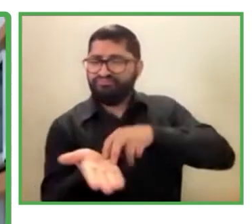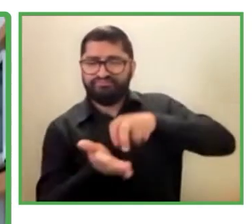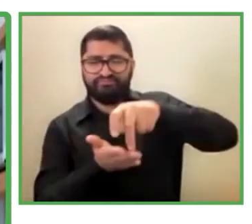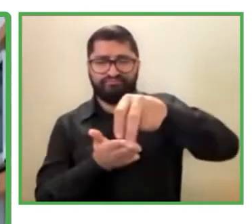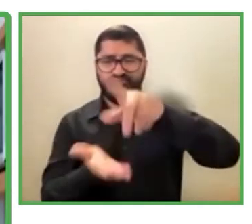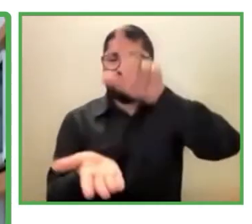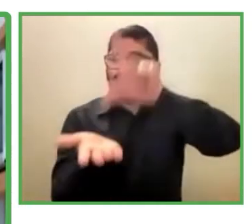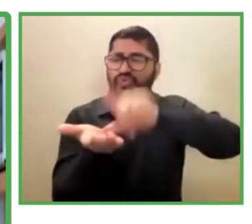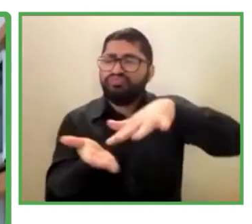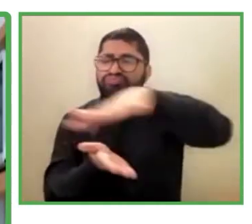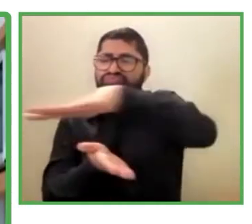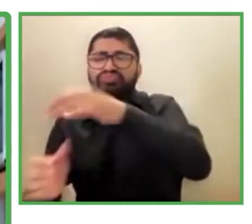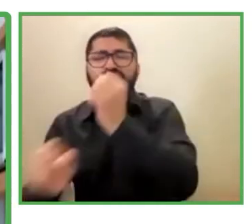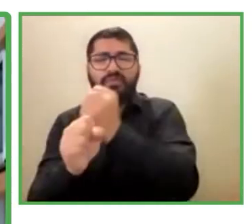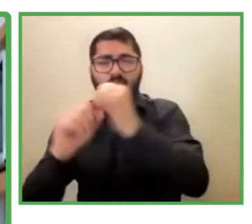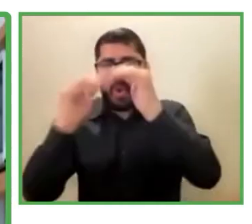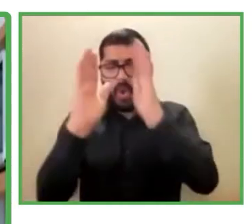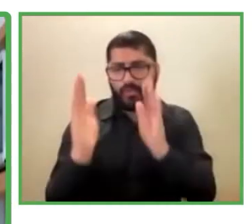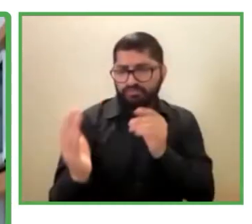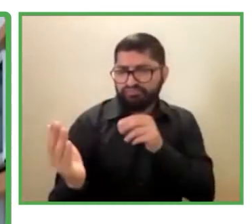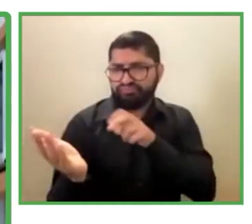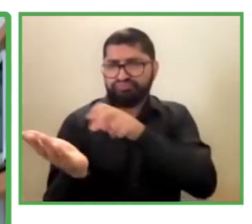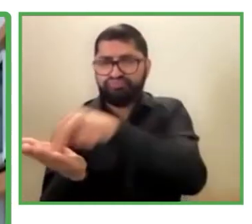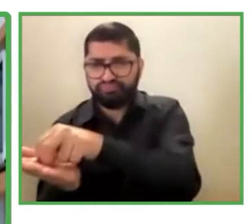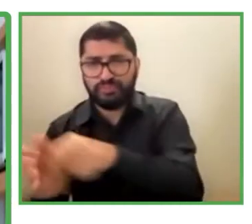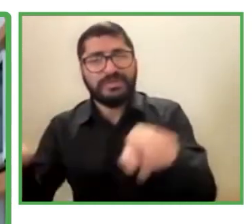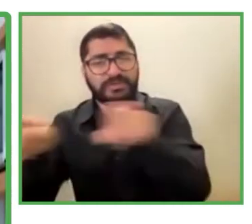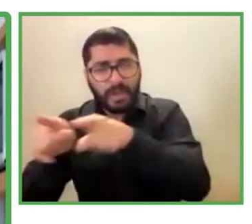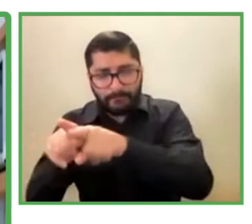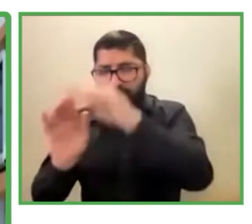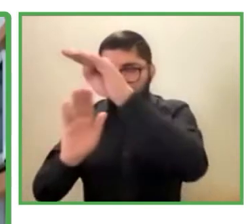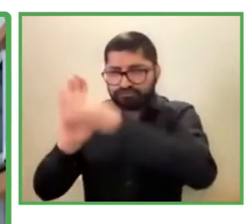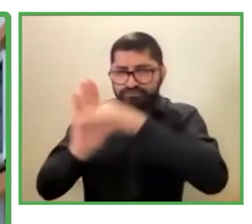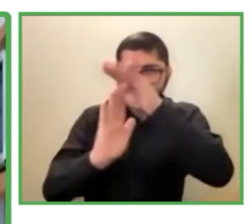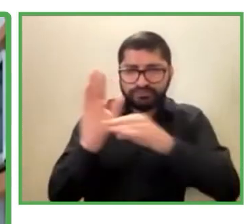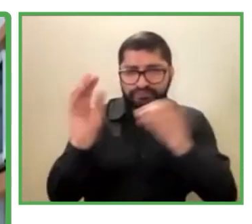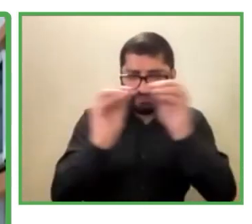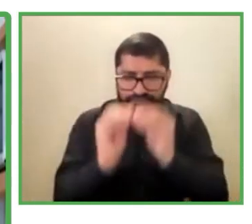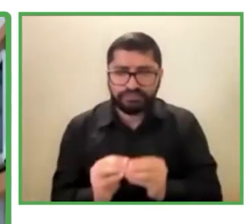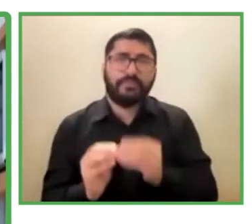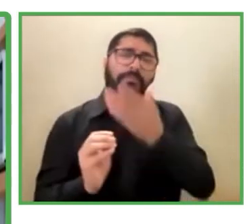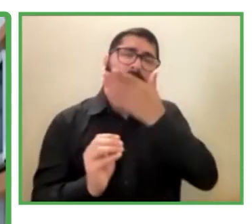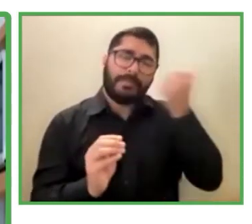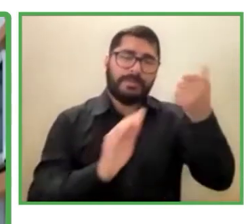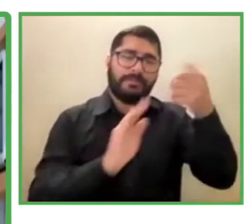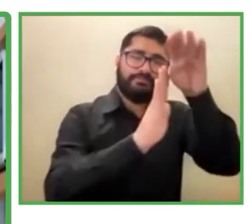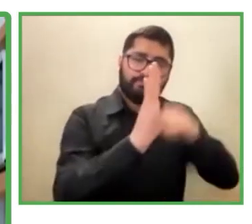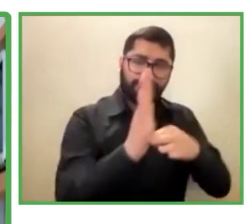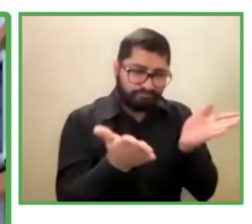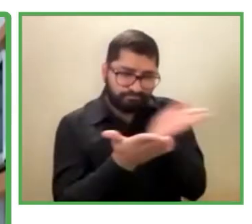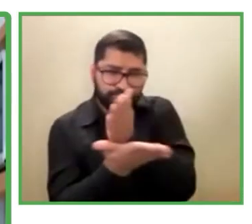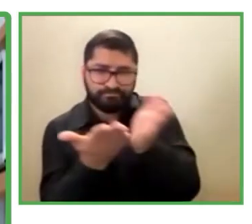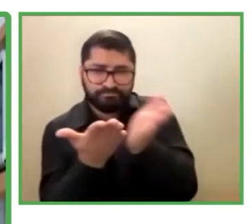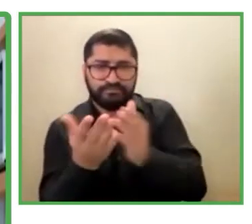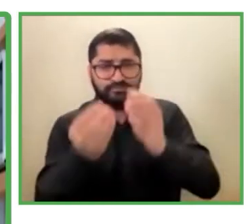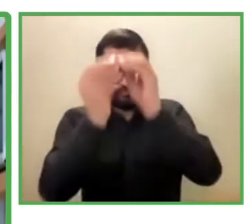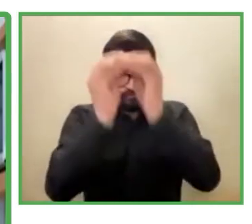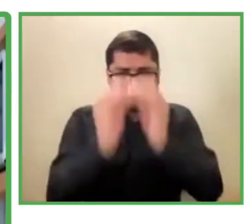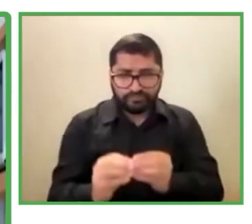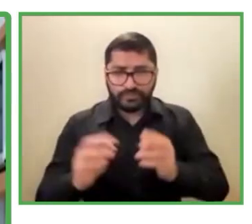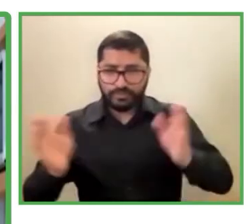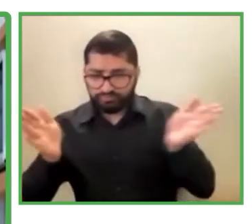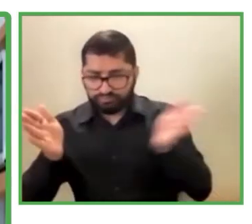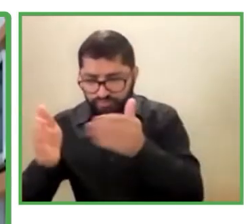Hacemos también KPIs, hacemos posicionamiento de personas con discapacidad, hacemos seguimiento y también